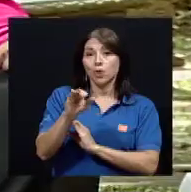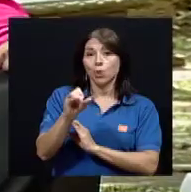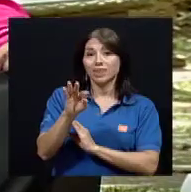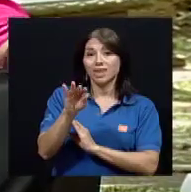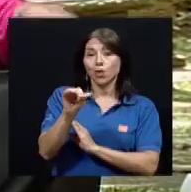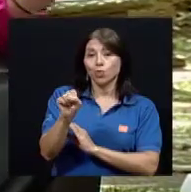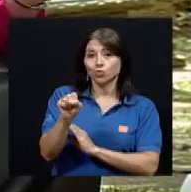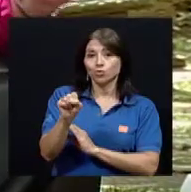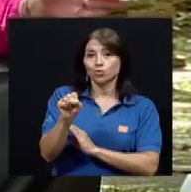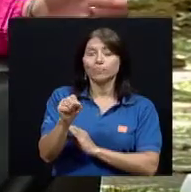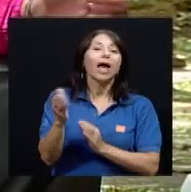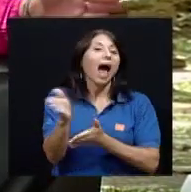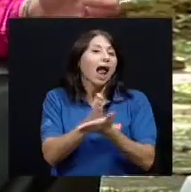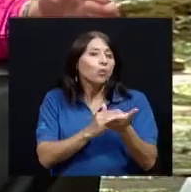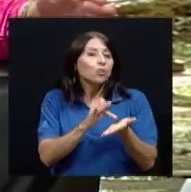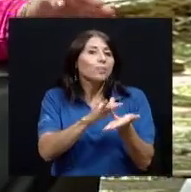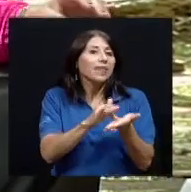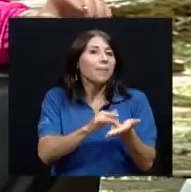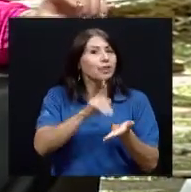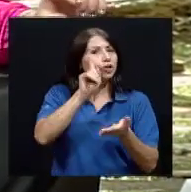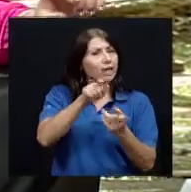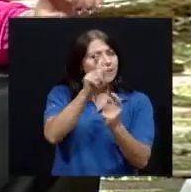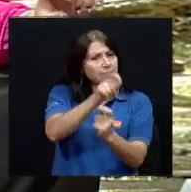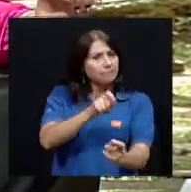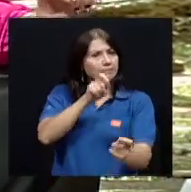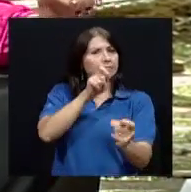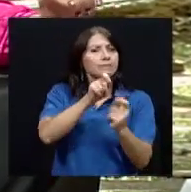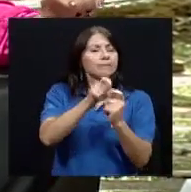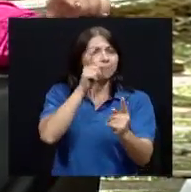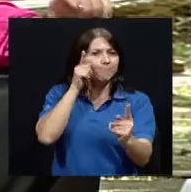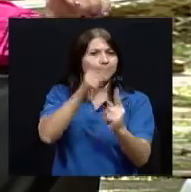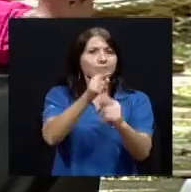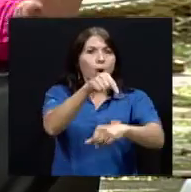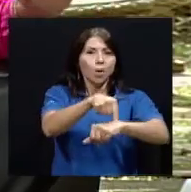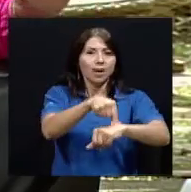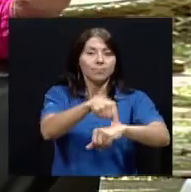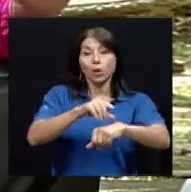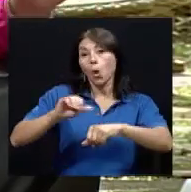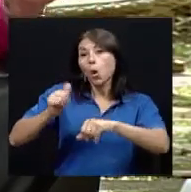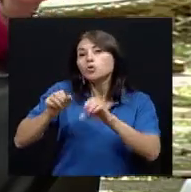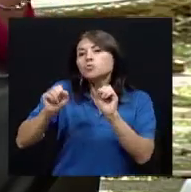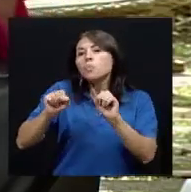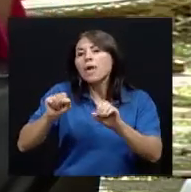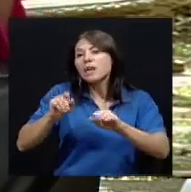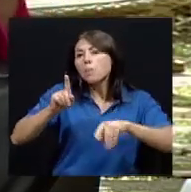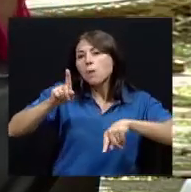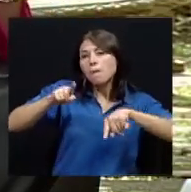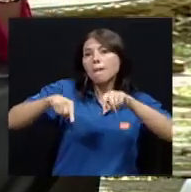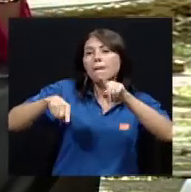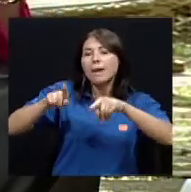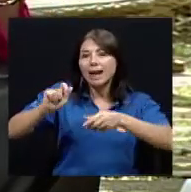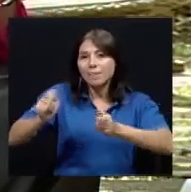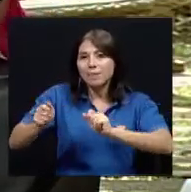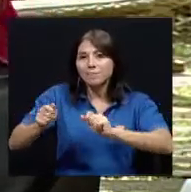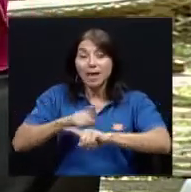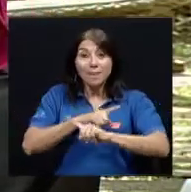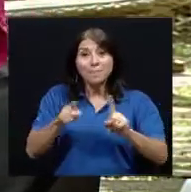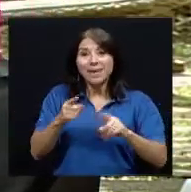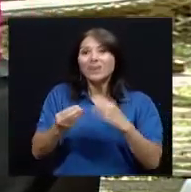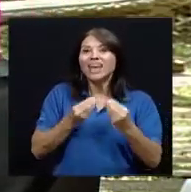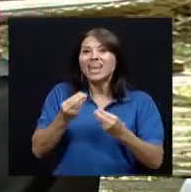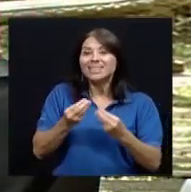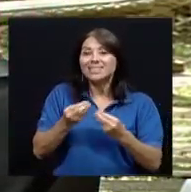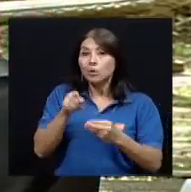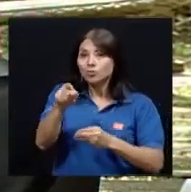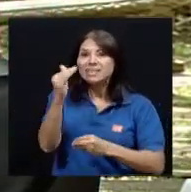que son militar y hay otros que permiten ser un poco más flexibles la idea es que el paciente sepa que es a cierta hora para que si se nos